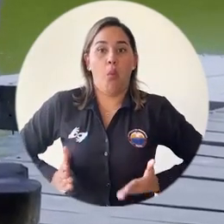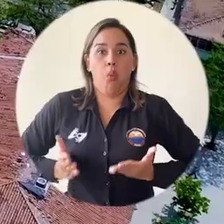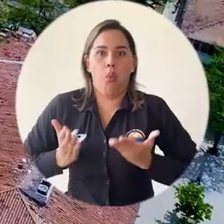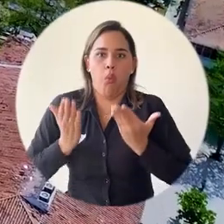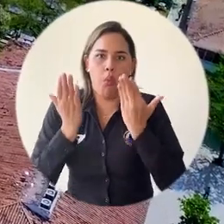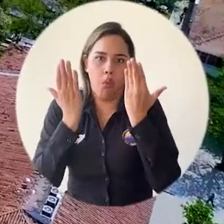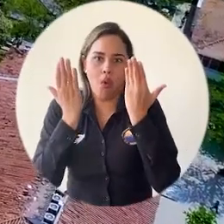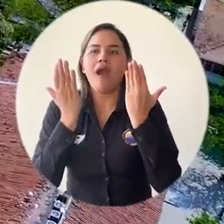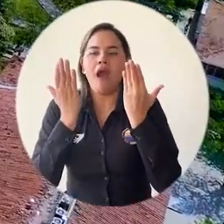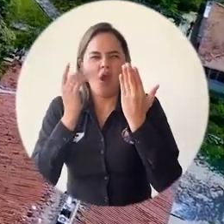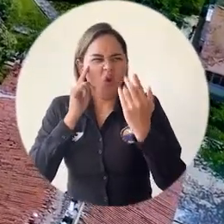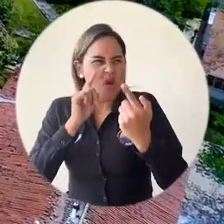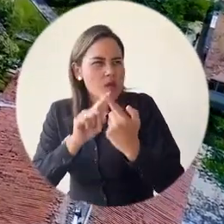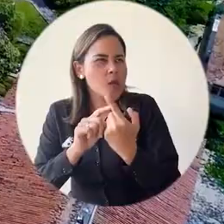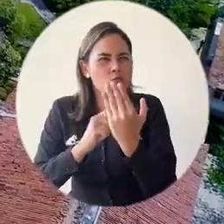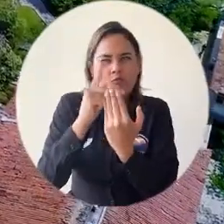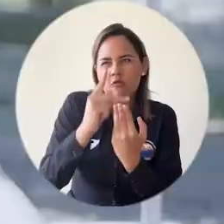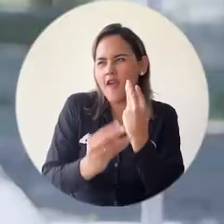toda mi carrera.